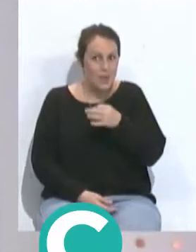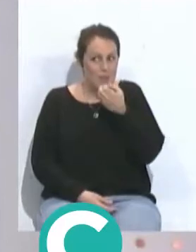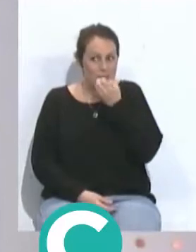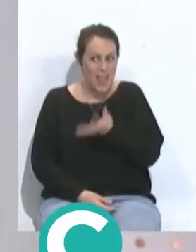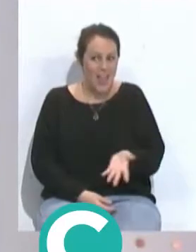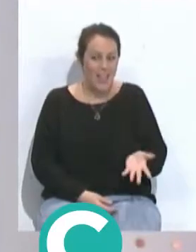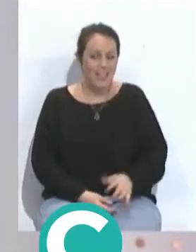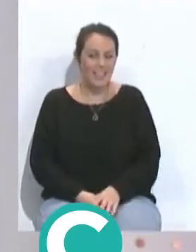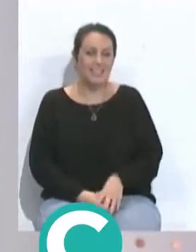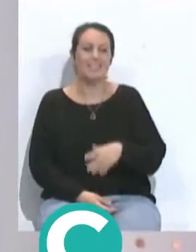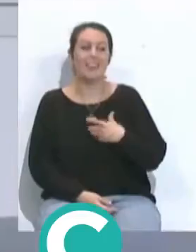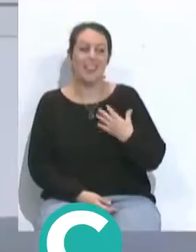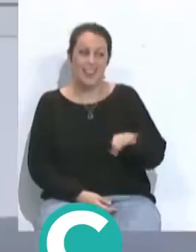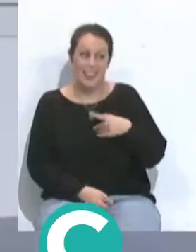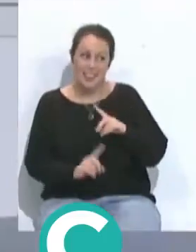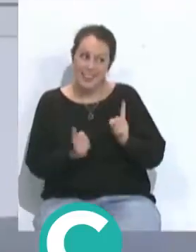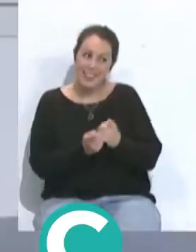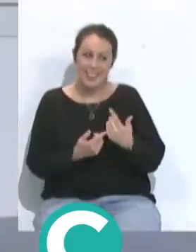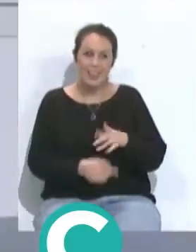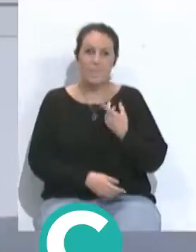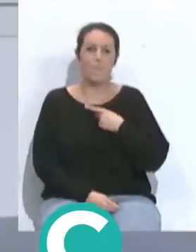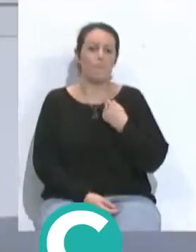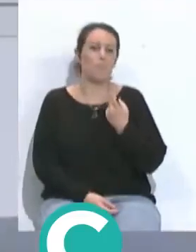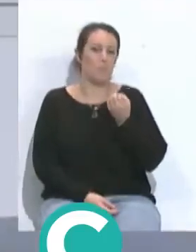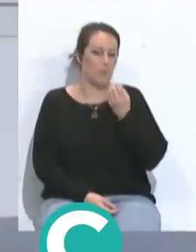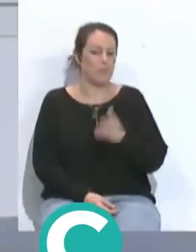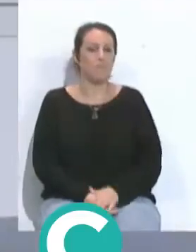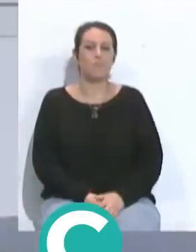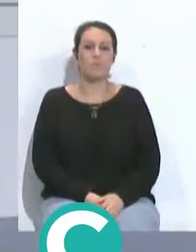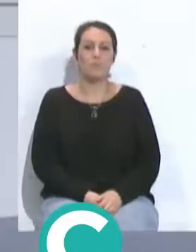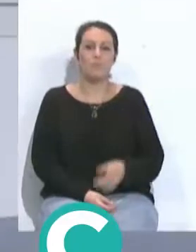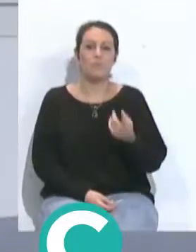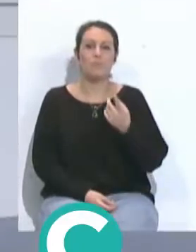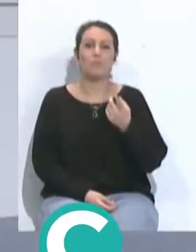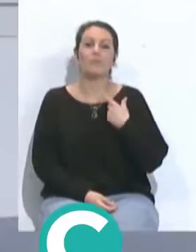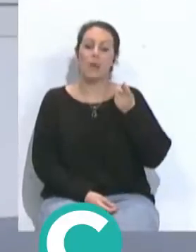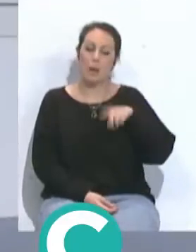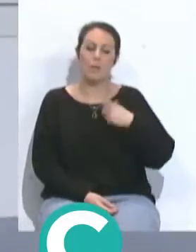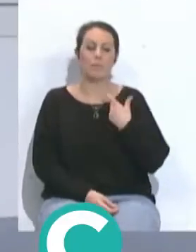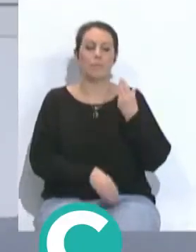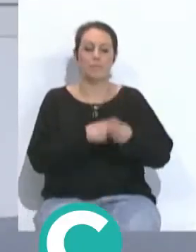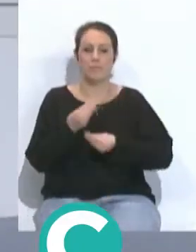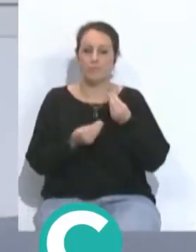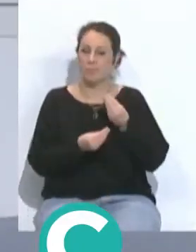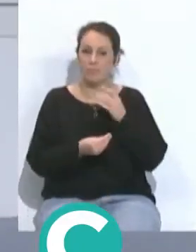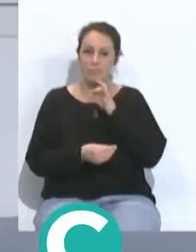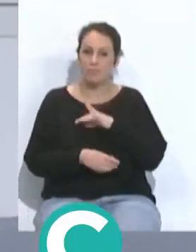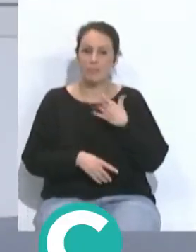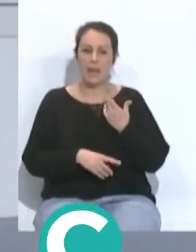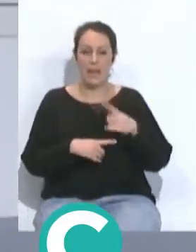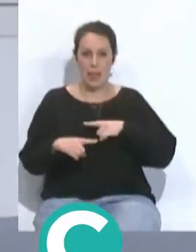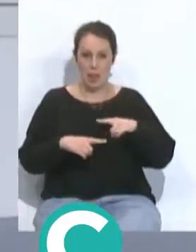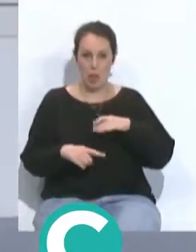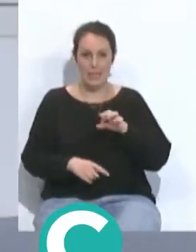en ese... ¿Eh? Fuiste al Cortita y al quite. Fuiste al quite. Bueno, el quite también lo está realizando Sergio